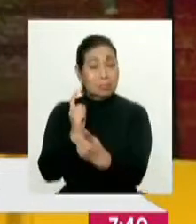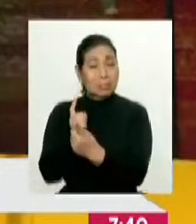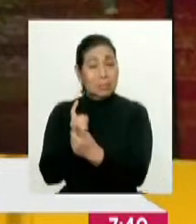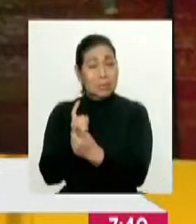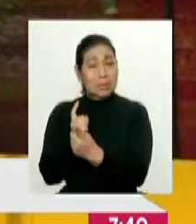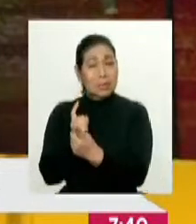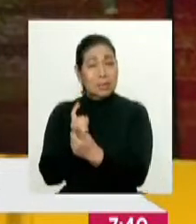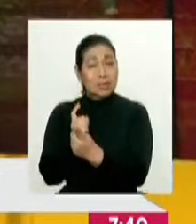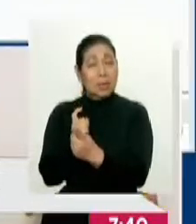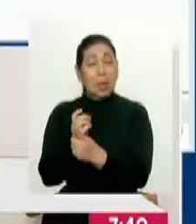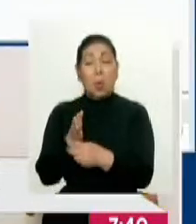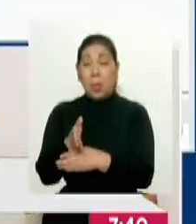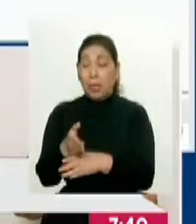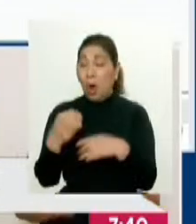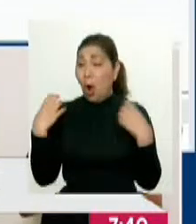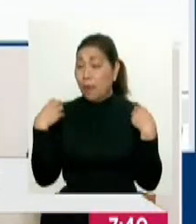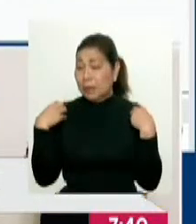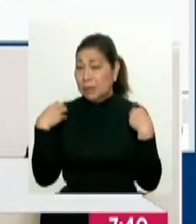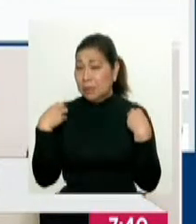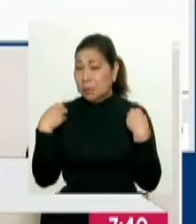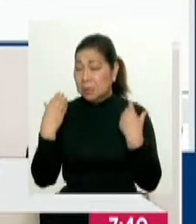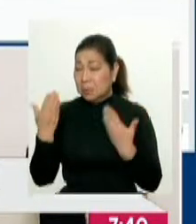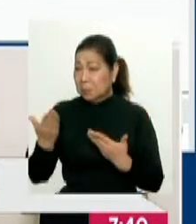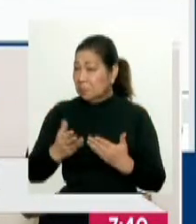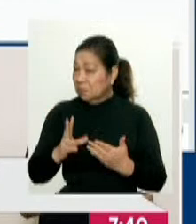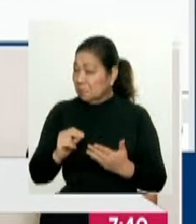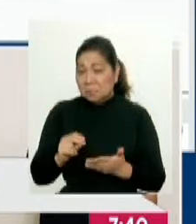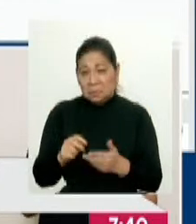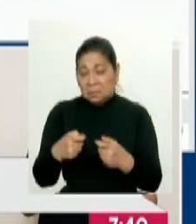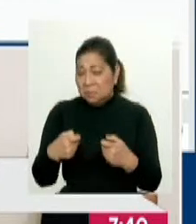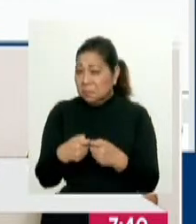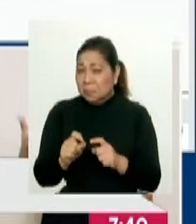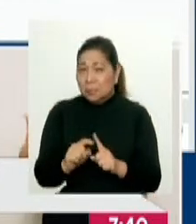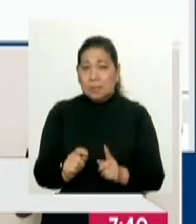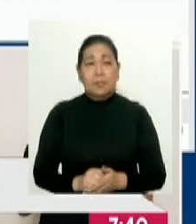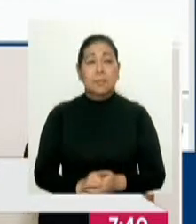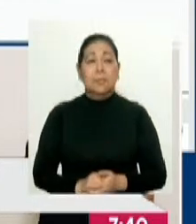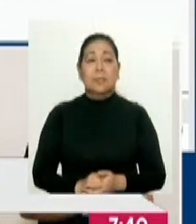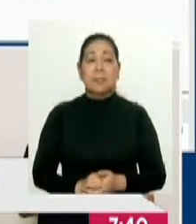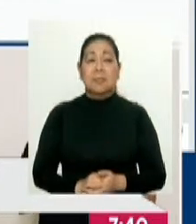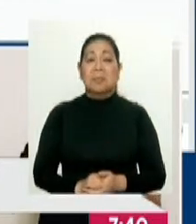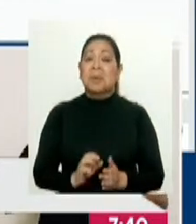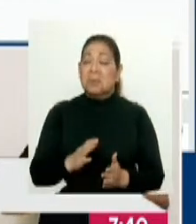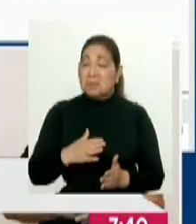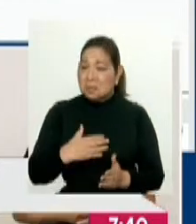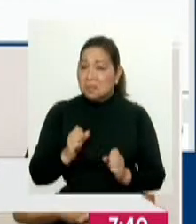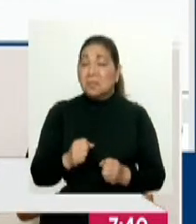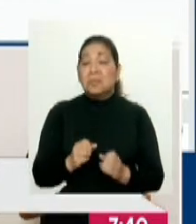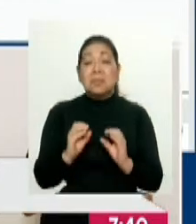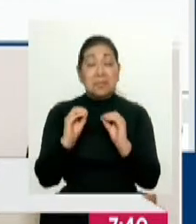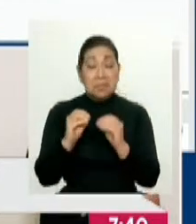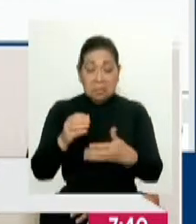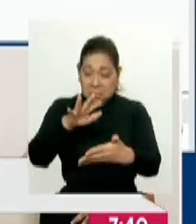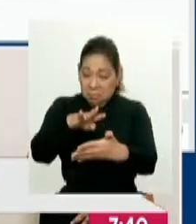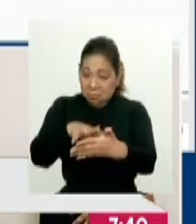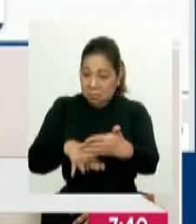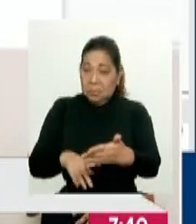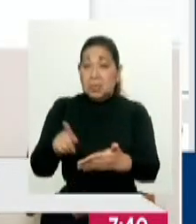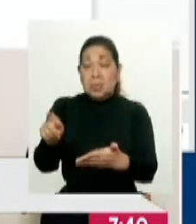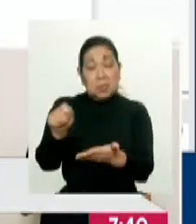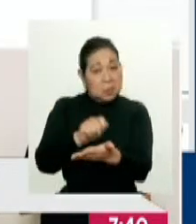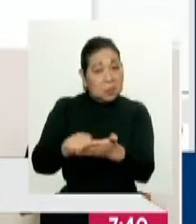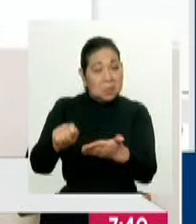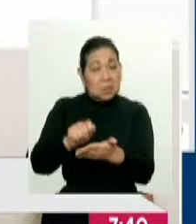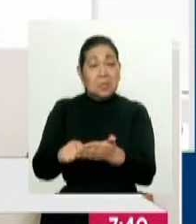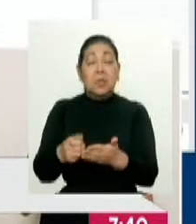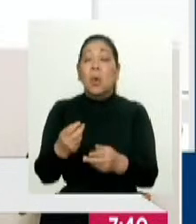de partes, reciben, básicamente, no necesitan la casilla electrónica, ¿no? Pues sí, les dan un formato para poder hacer